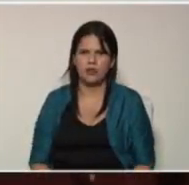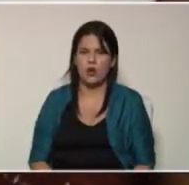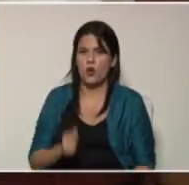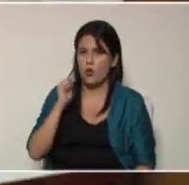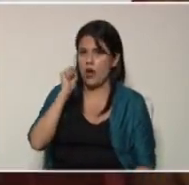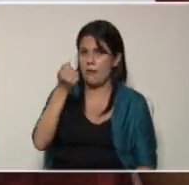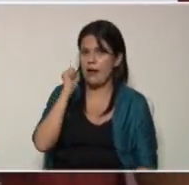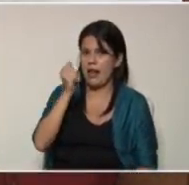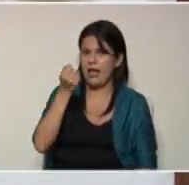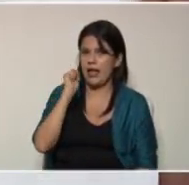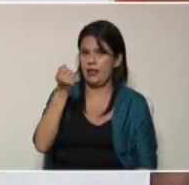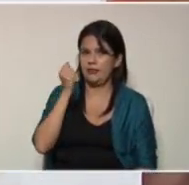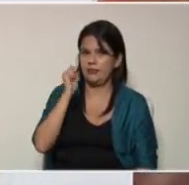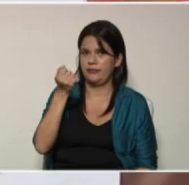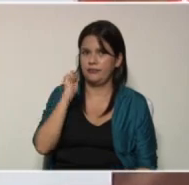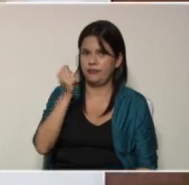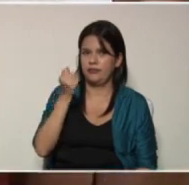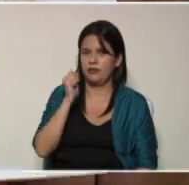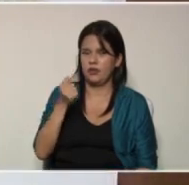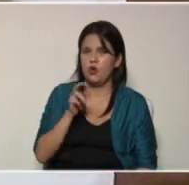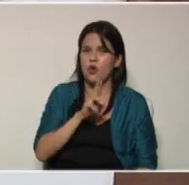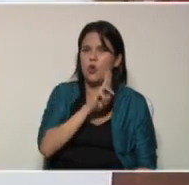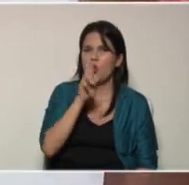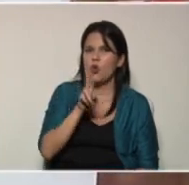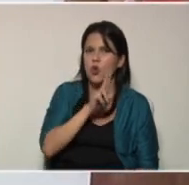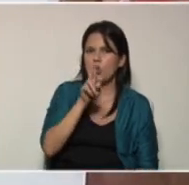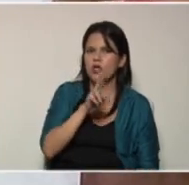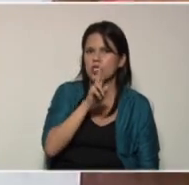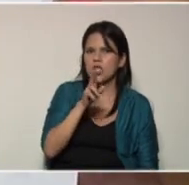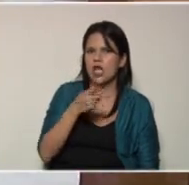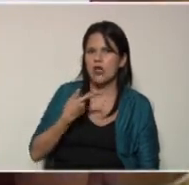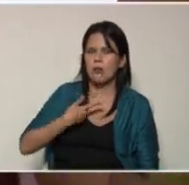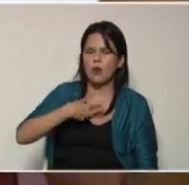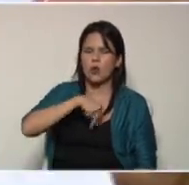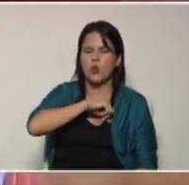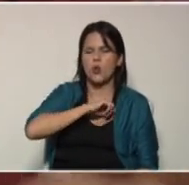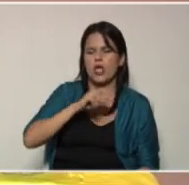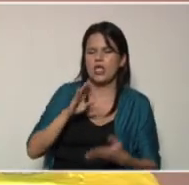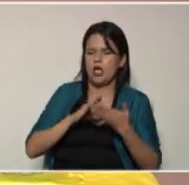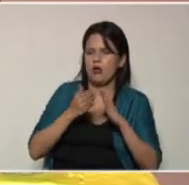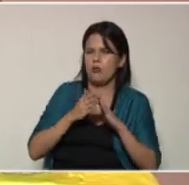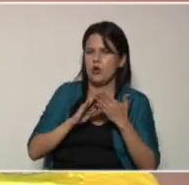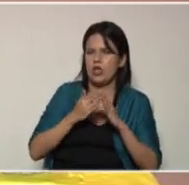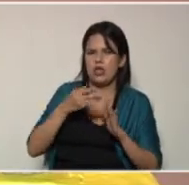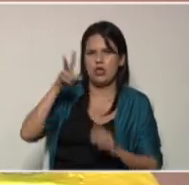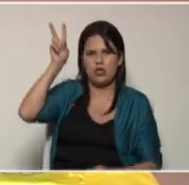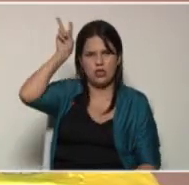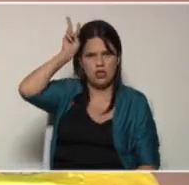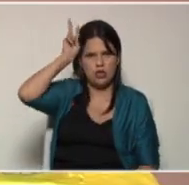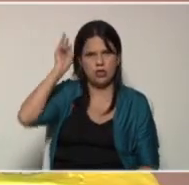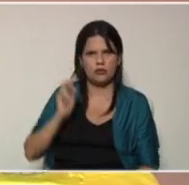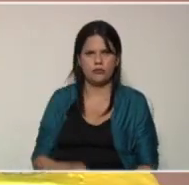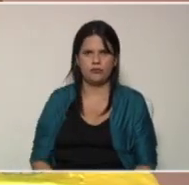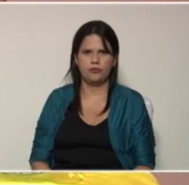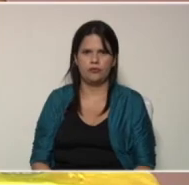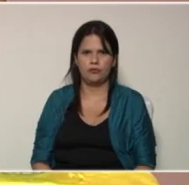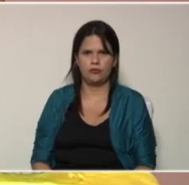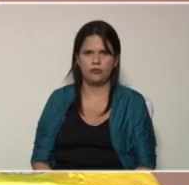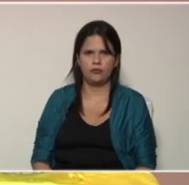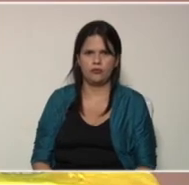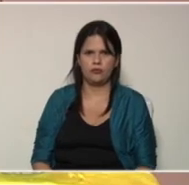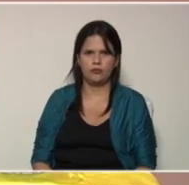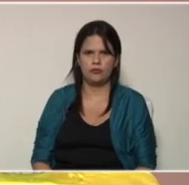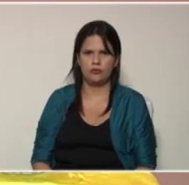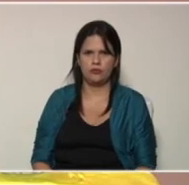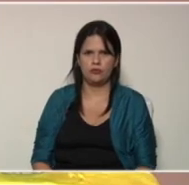maraca utilizada con nuestras comunidades indígenas ok